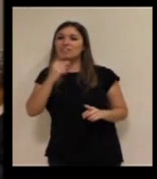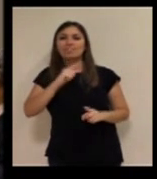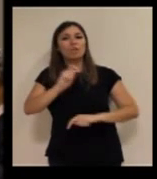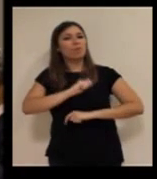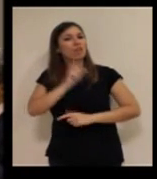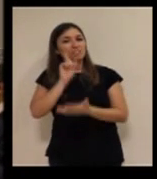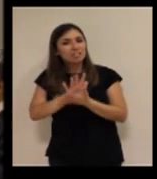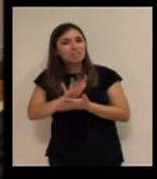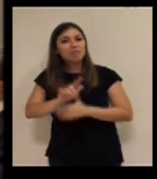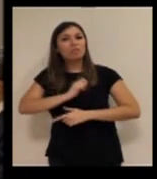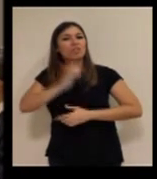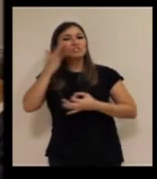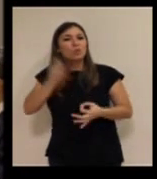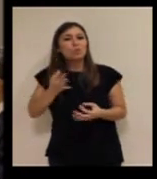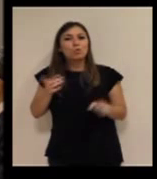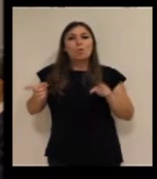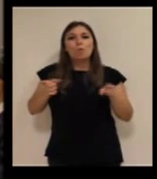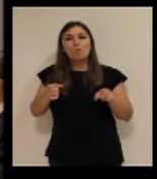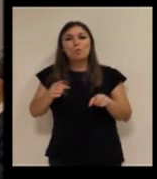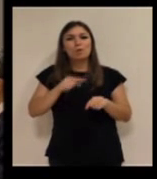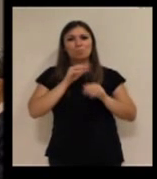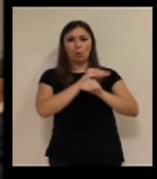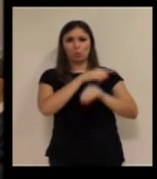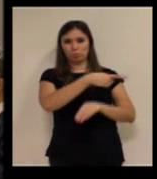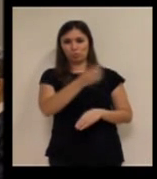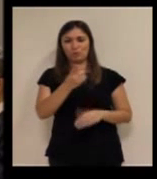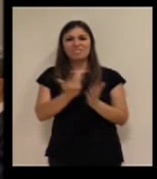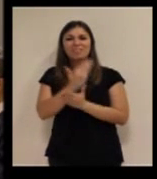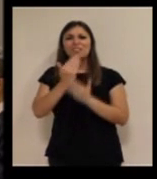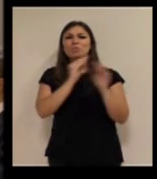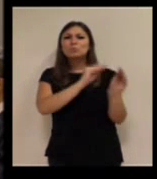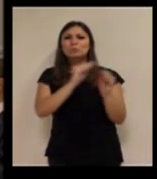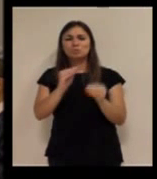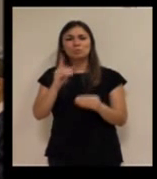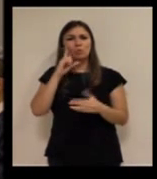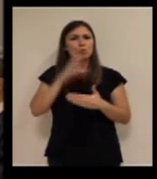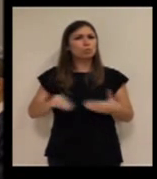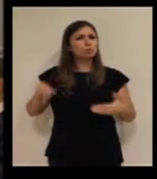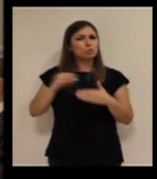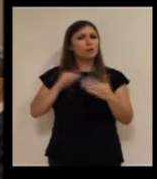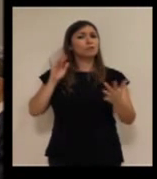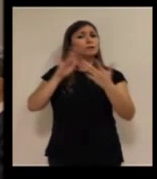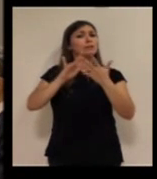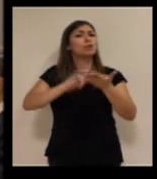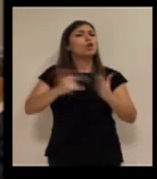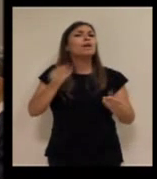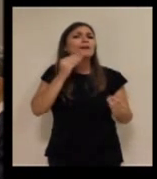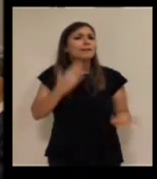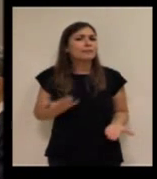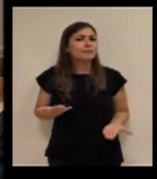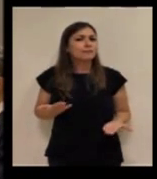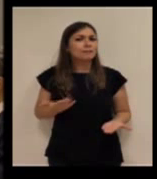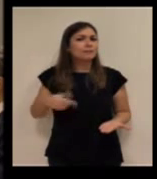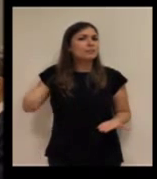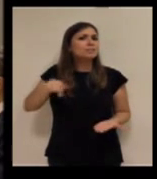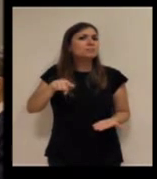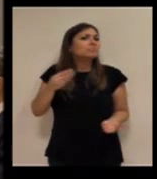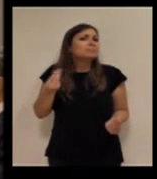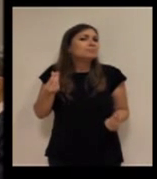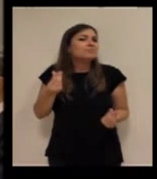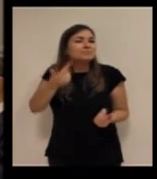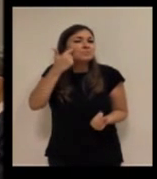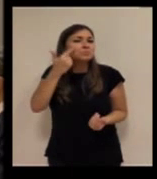Vosotros en vuestro día a día, a nivel de la apreciación del usuario con la tecnología, ¿qué es lo que